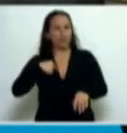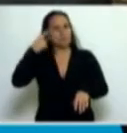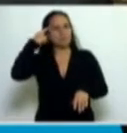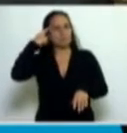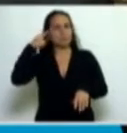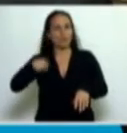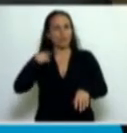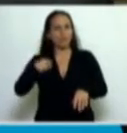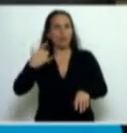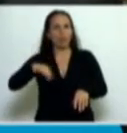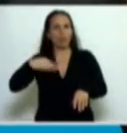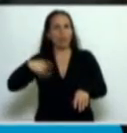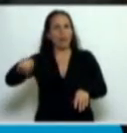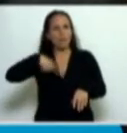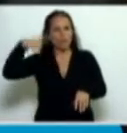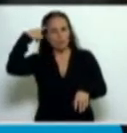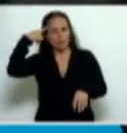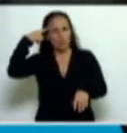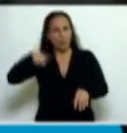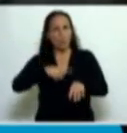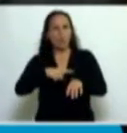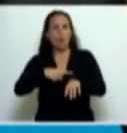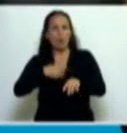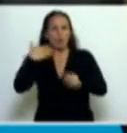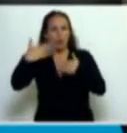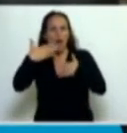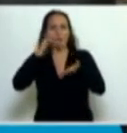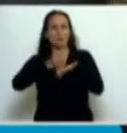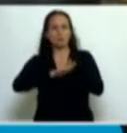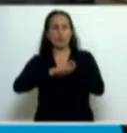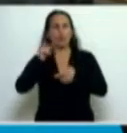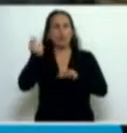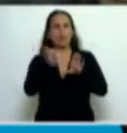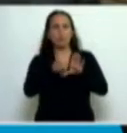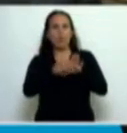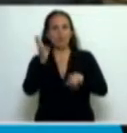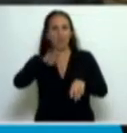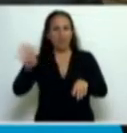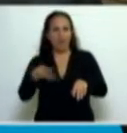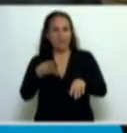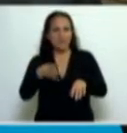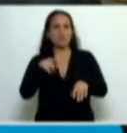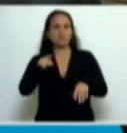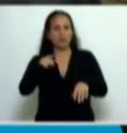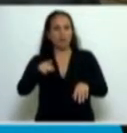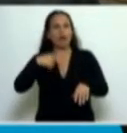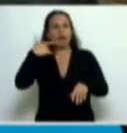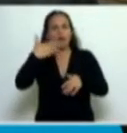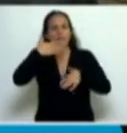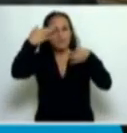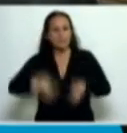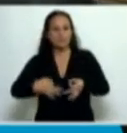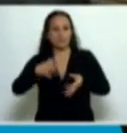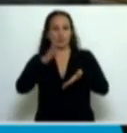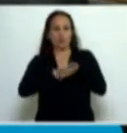que debería ser tenido en cuenta al momento de hablar de los fondos del ANSES. Yendo específicamente a este proyecto,